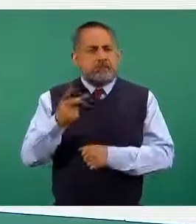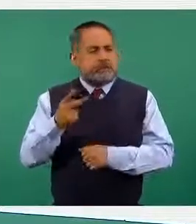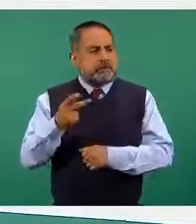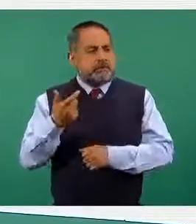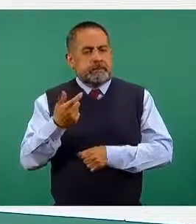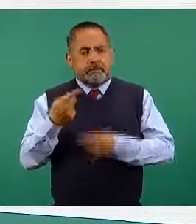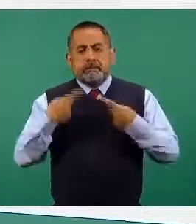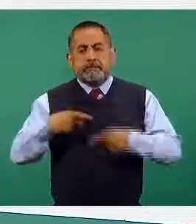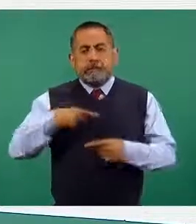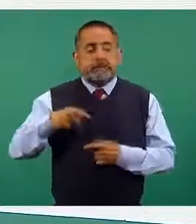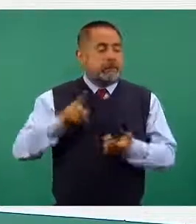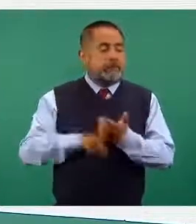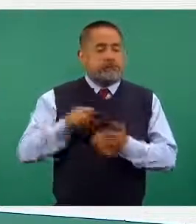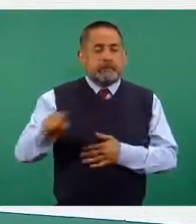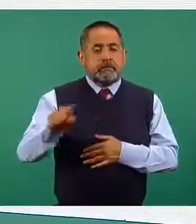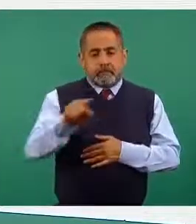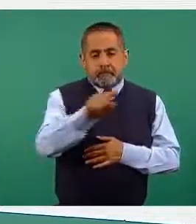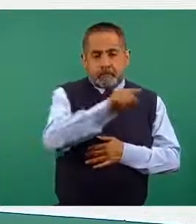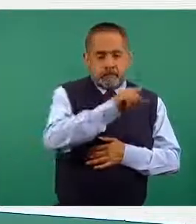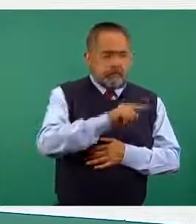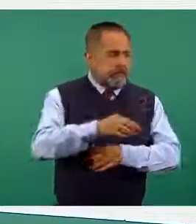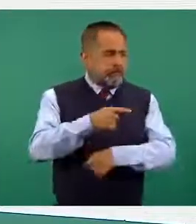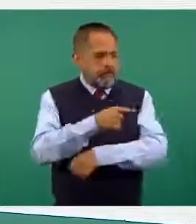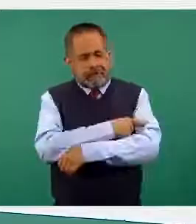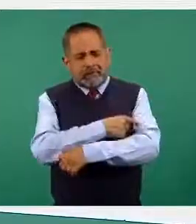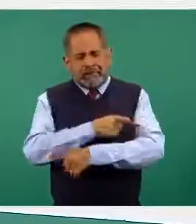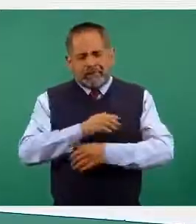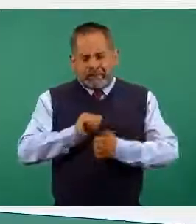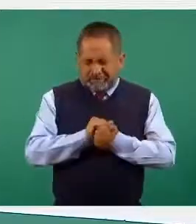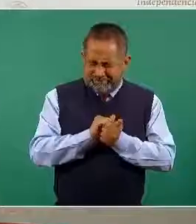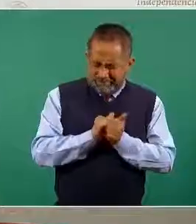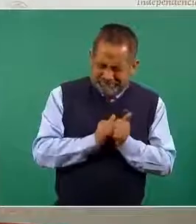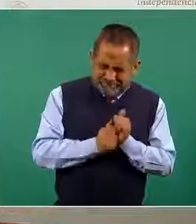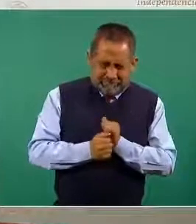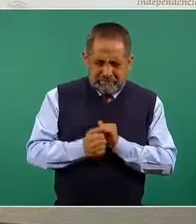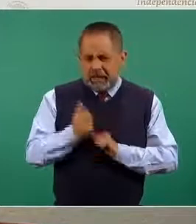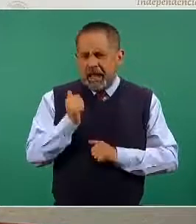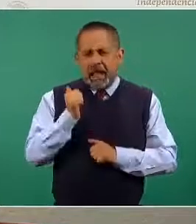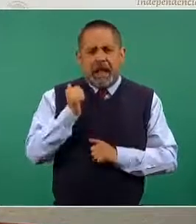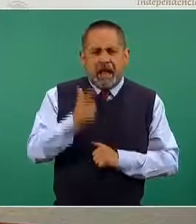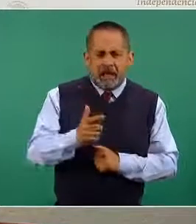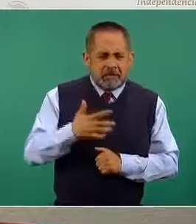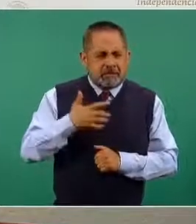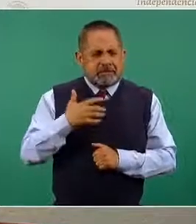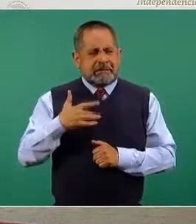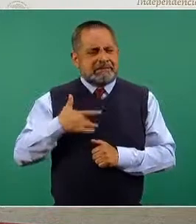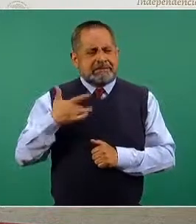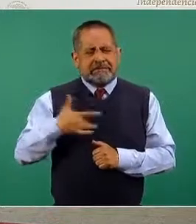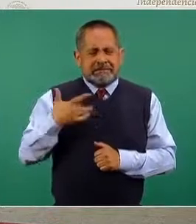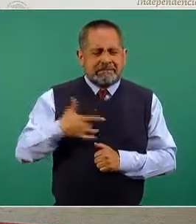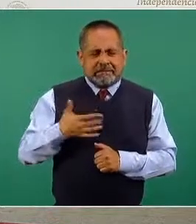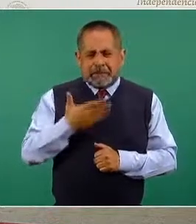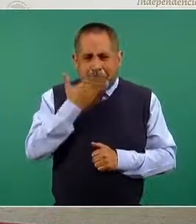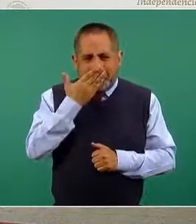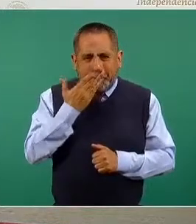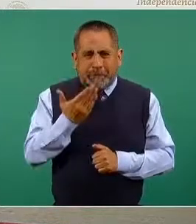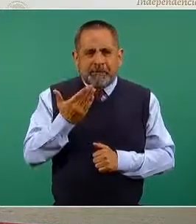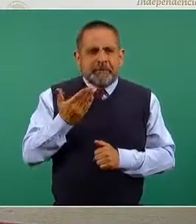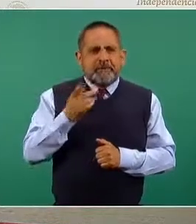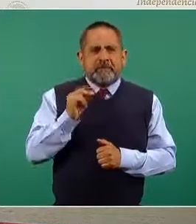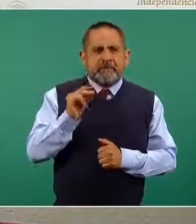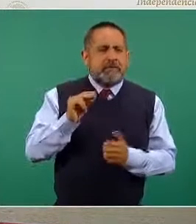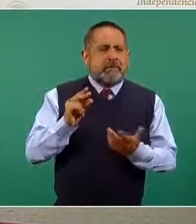de esta marca de vacuna han dado algún caso o alguna